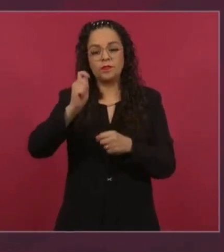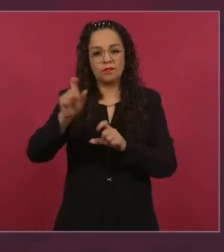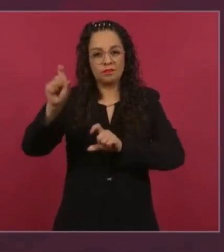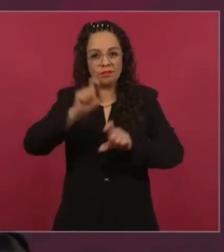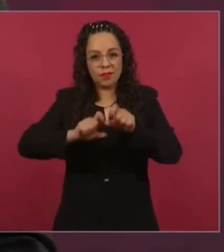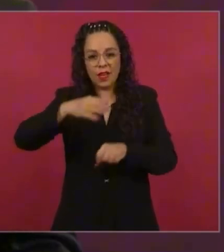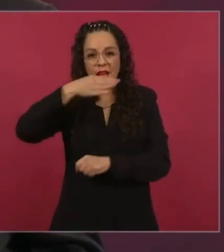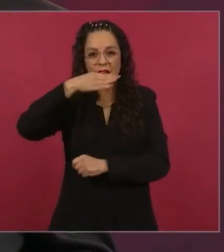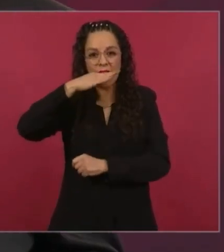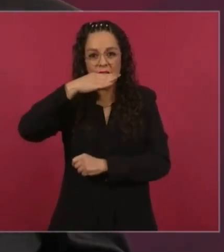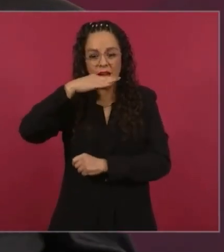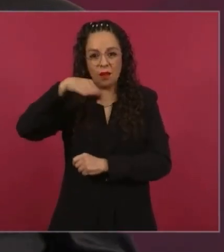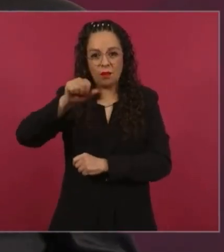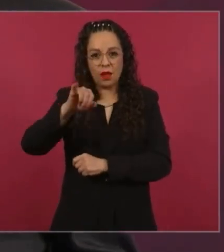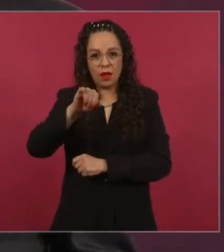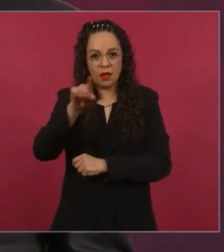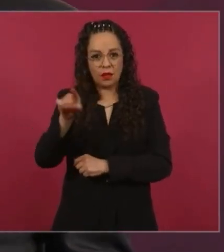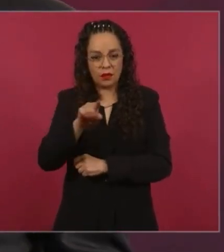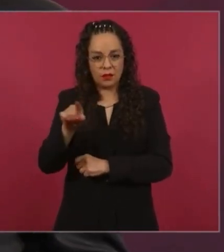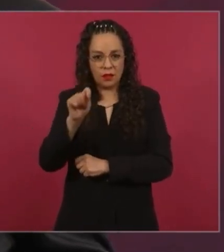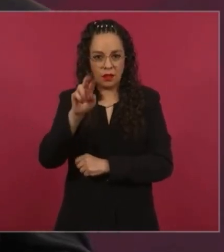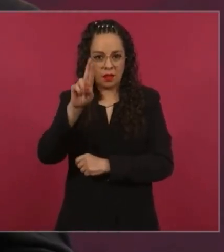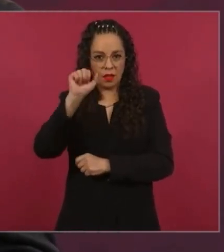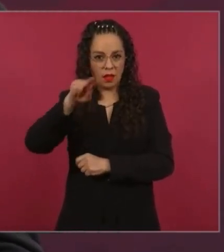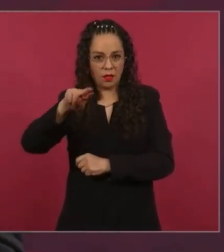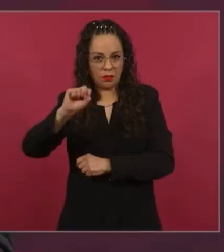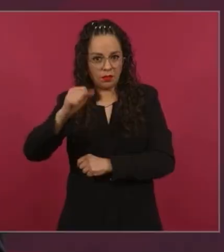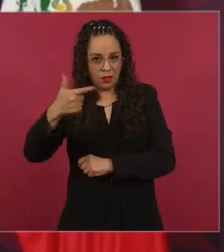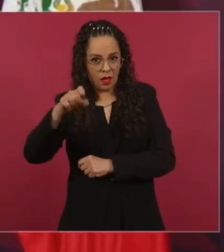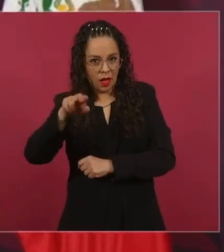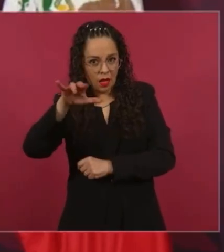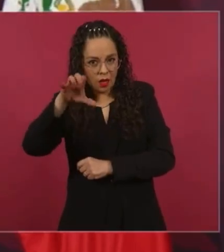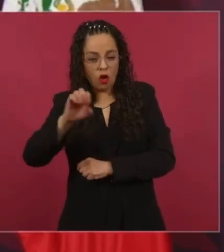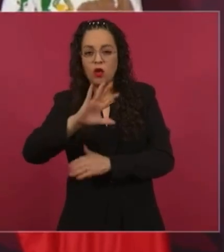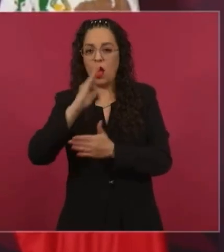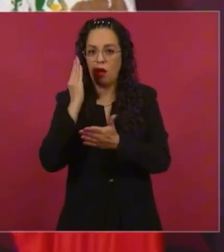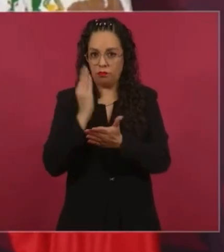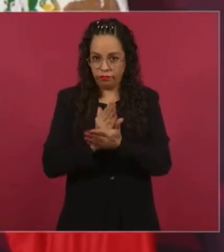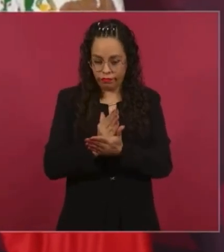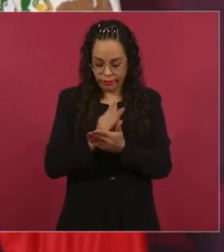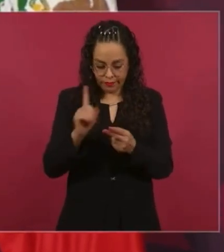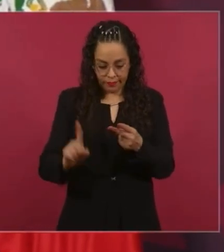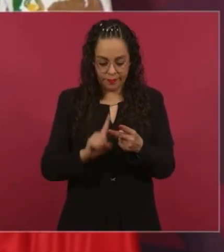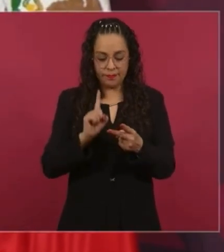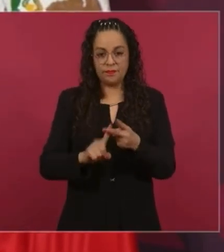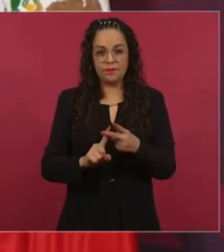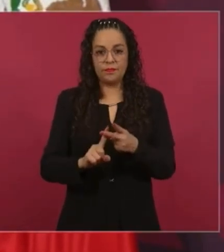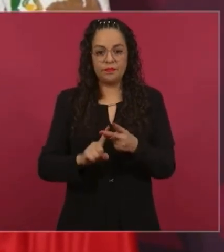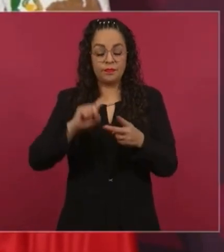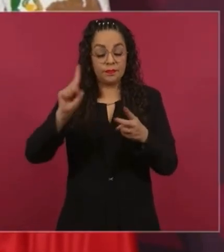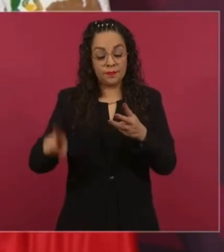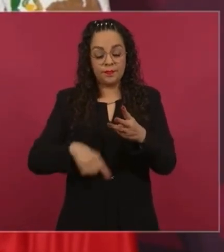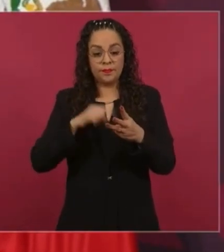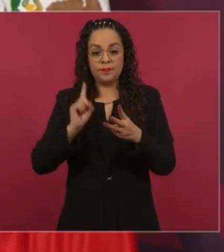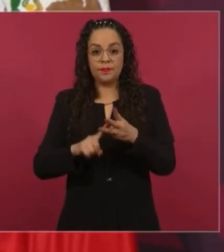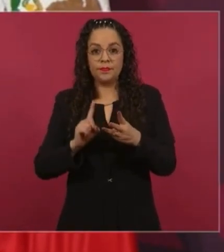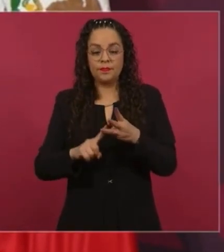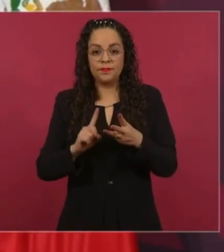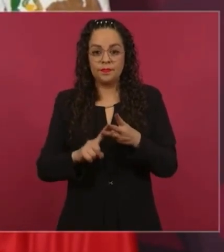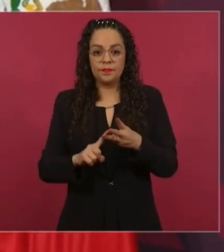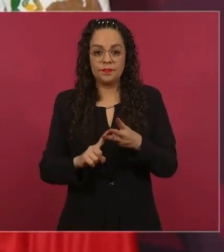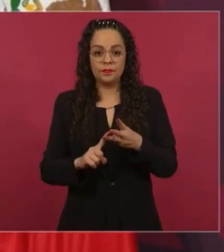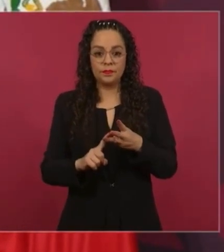hemos cumplido con tener más control